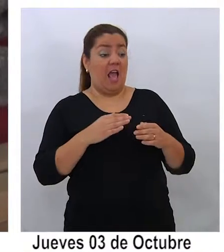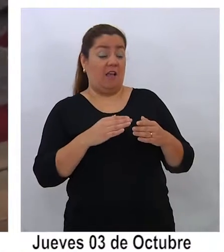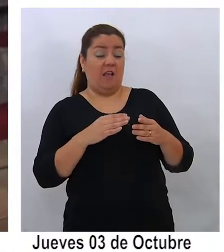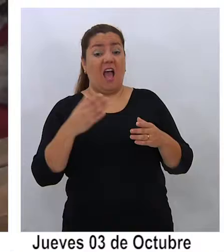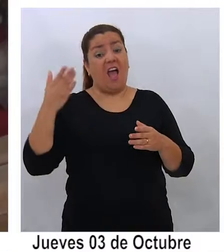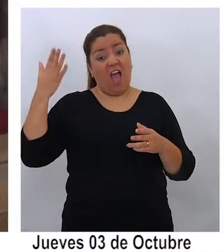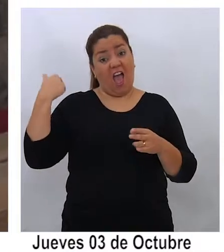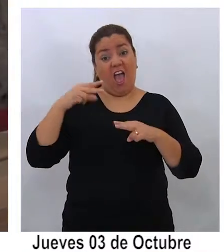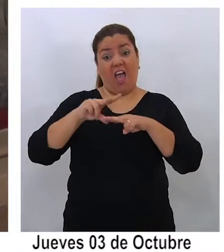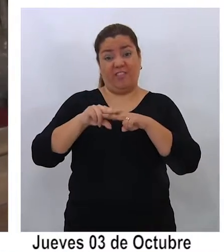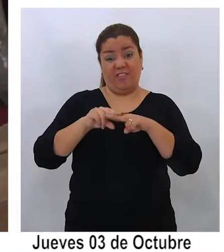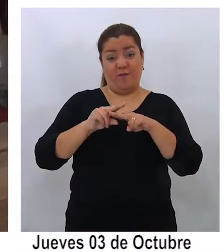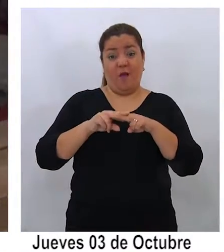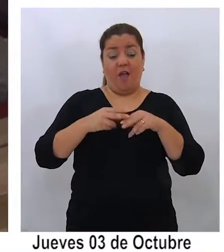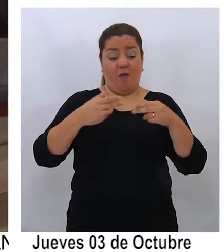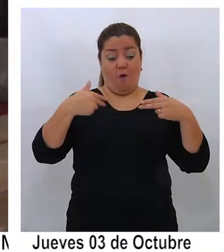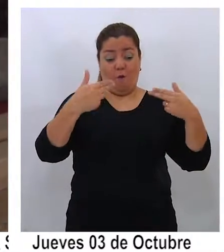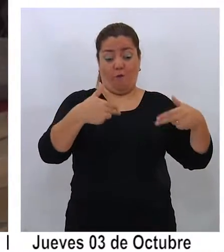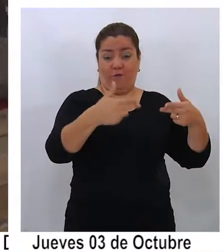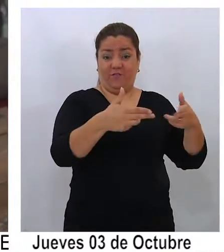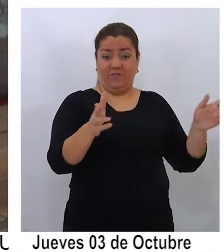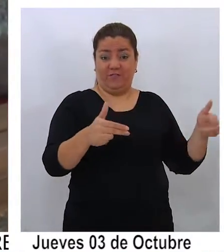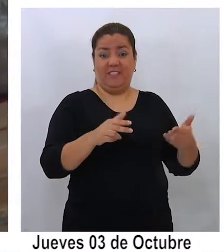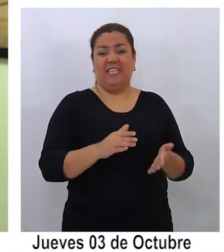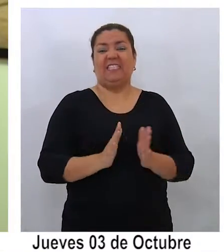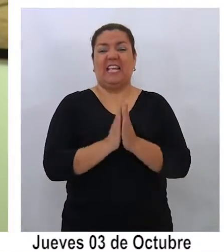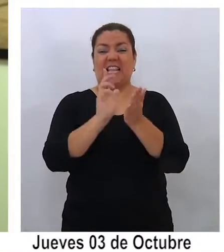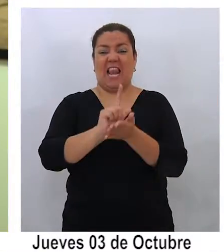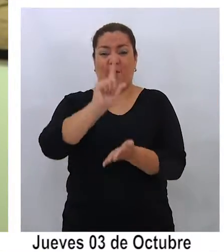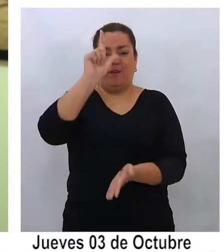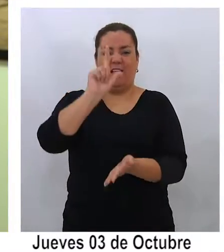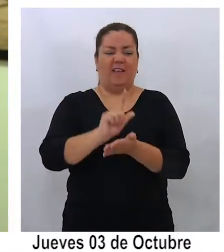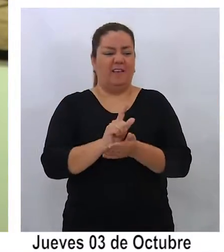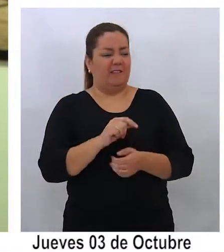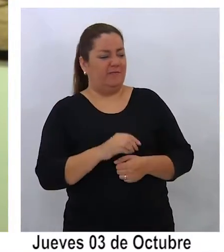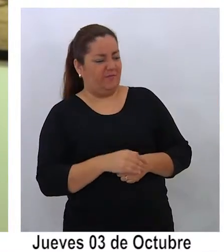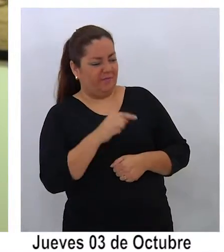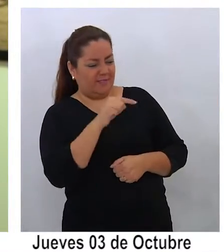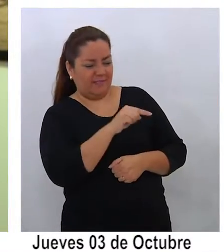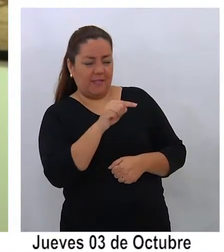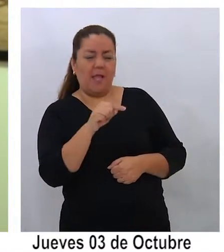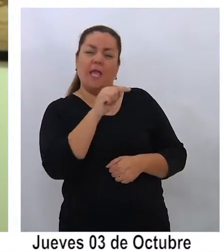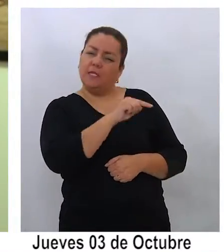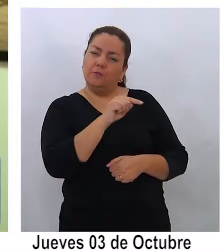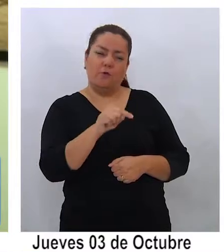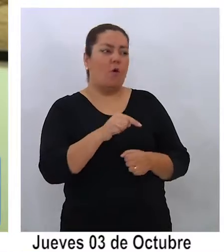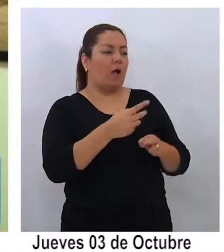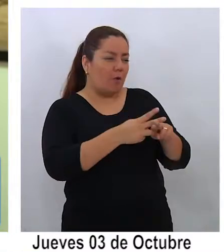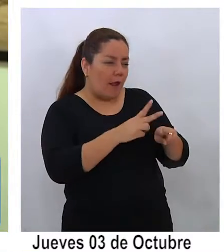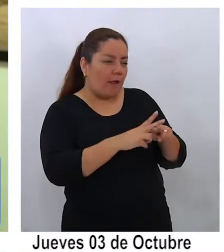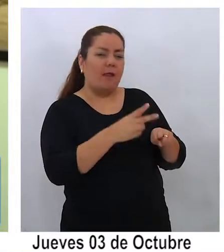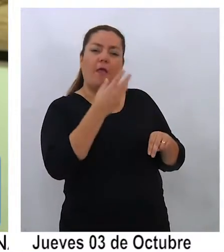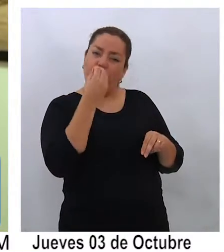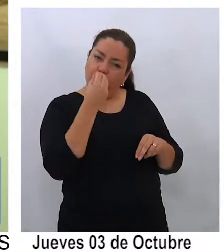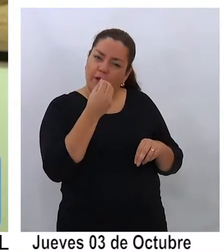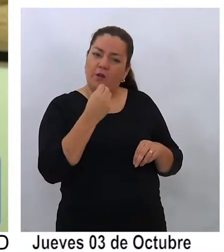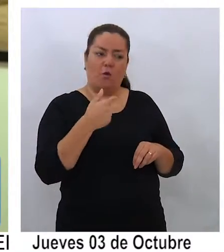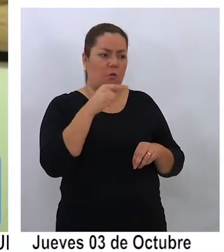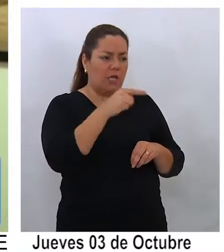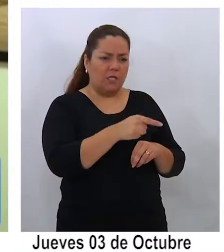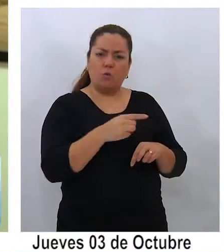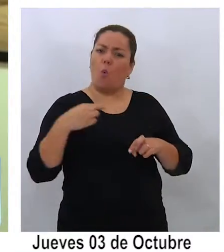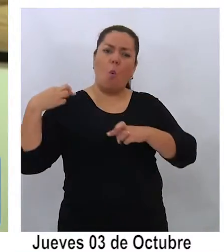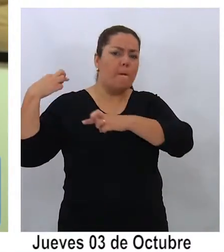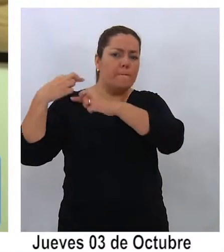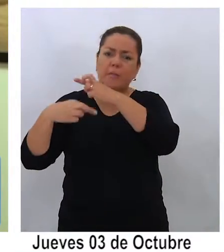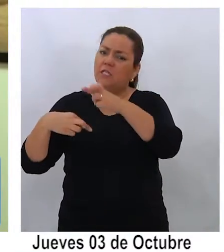alitreras Humberstone y Santa Laura. Me parece muy bueno, esas cosas hay que mantenerlas porque es un patrimonio cultural de la